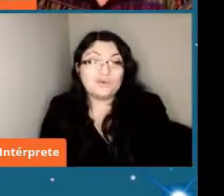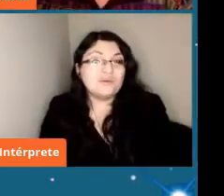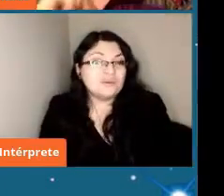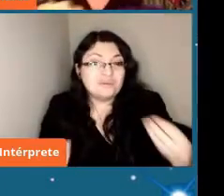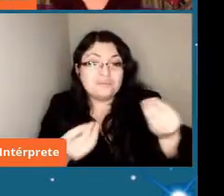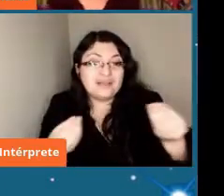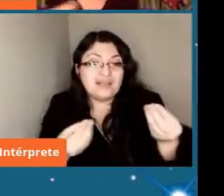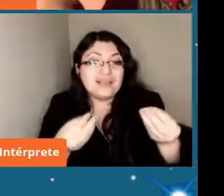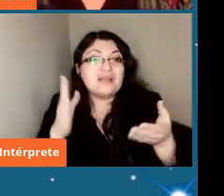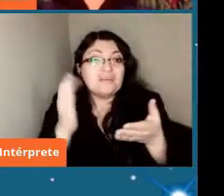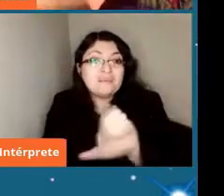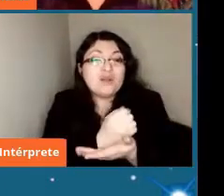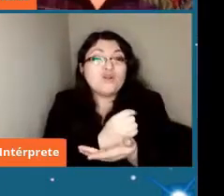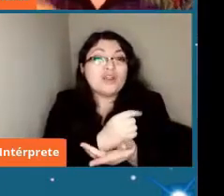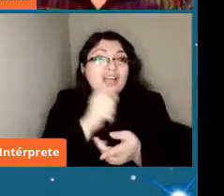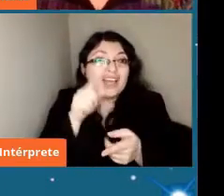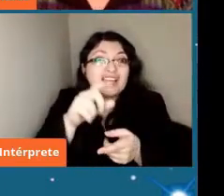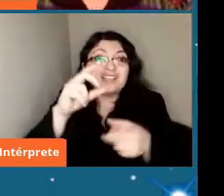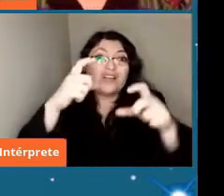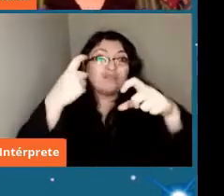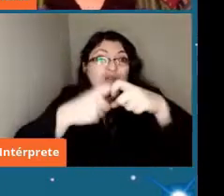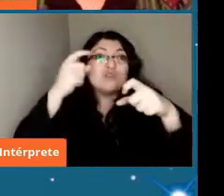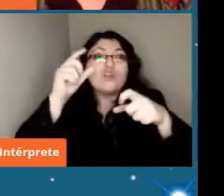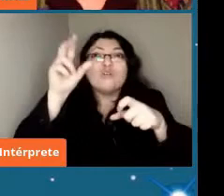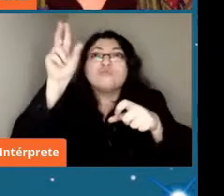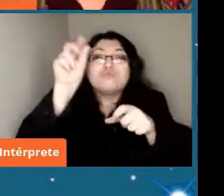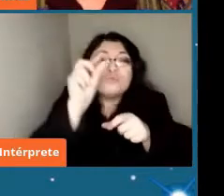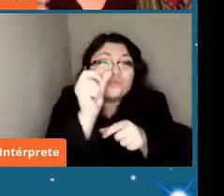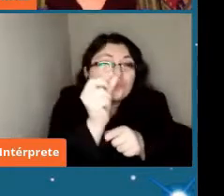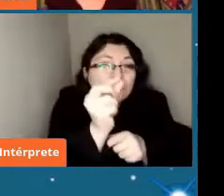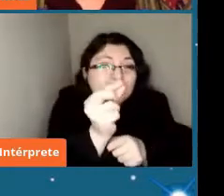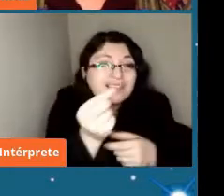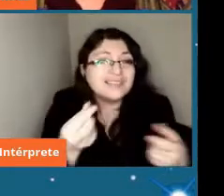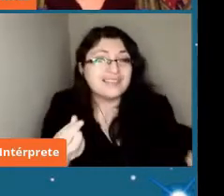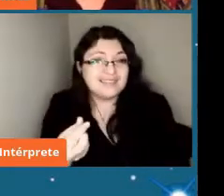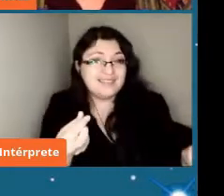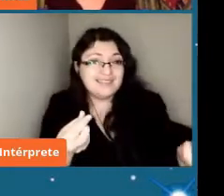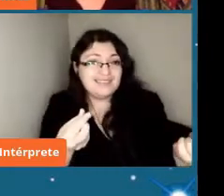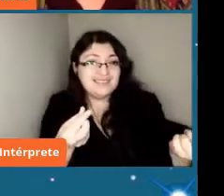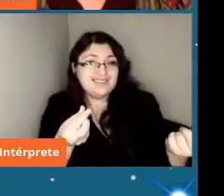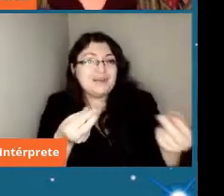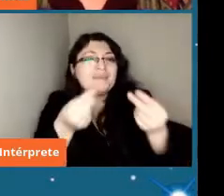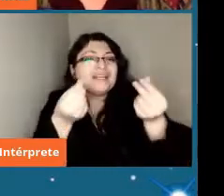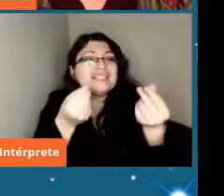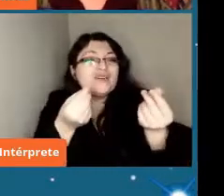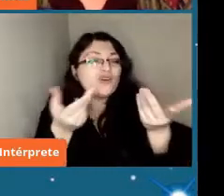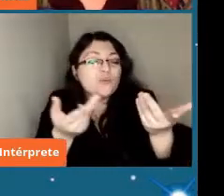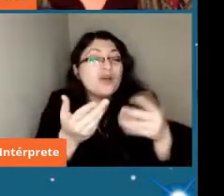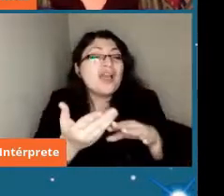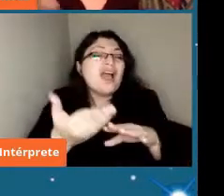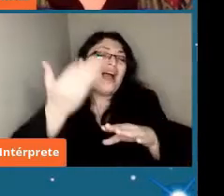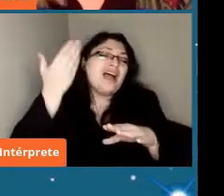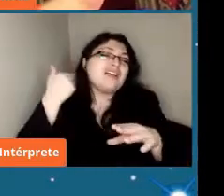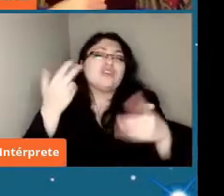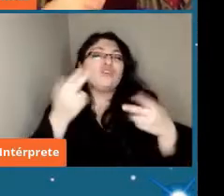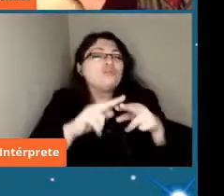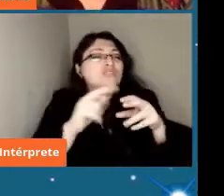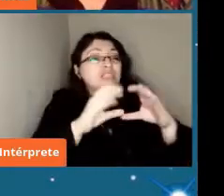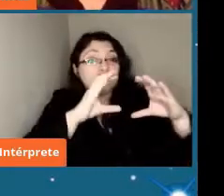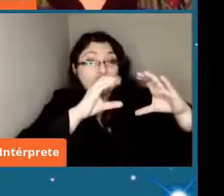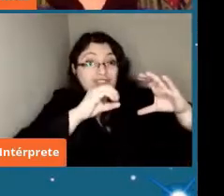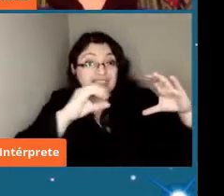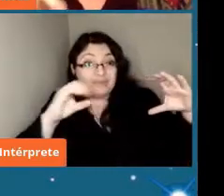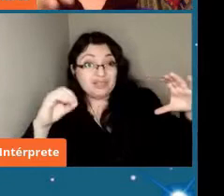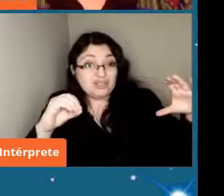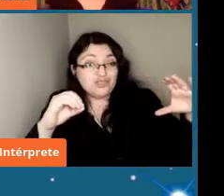muestra de estas rocas que son el inicio que son como los remanentes de la formación del sistema solar pero